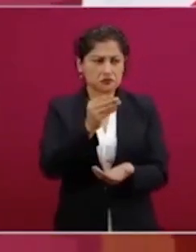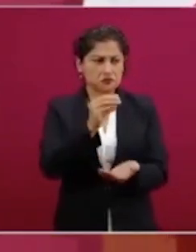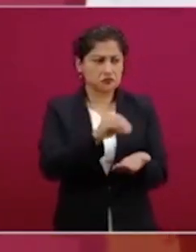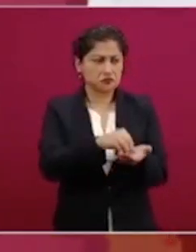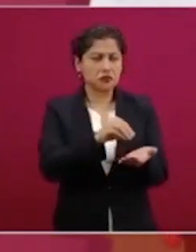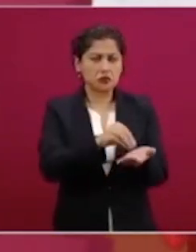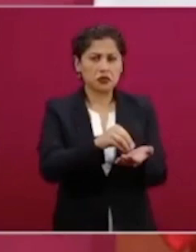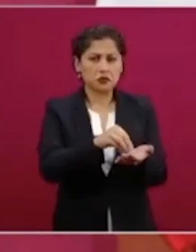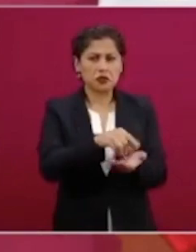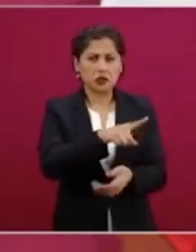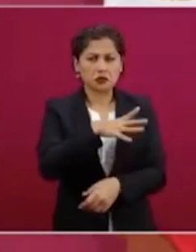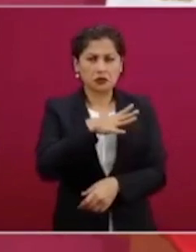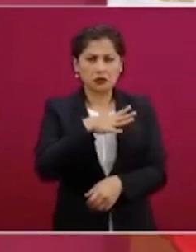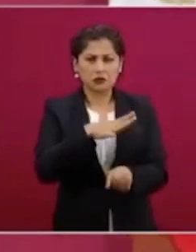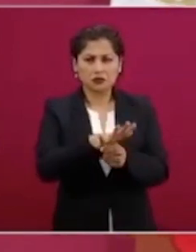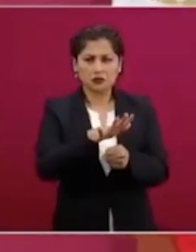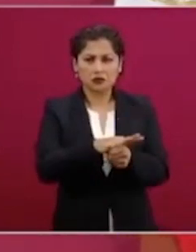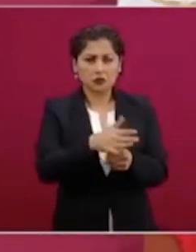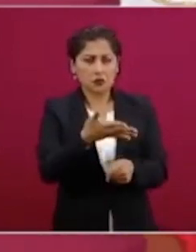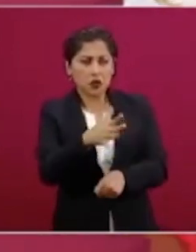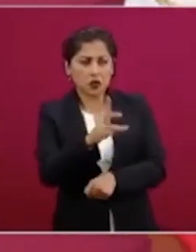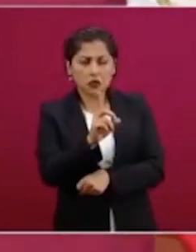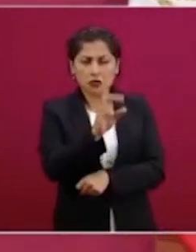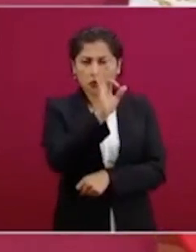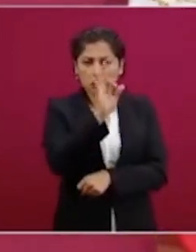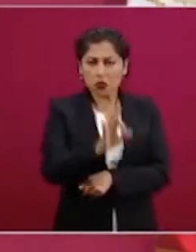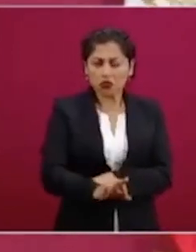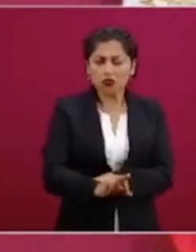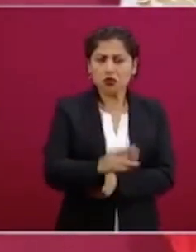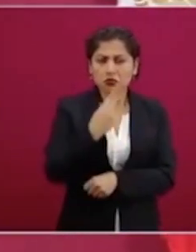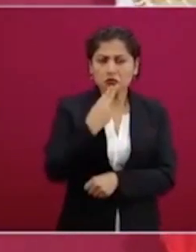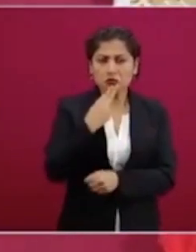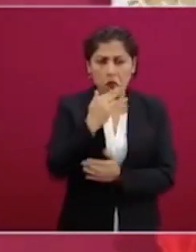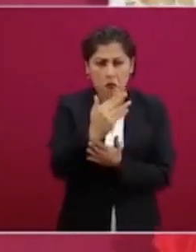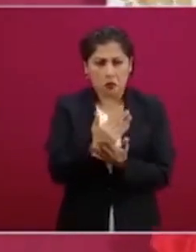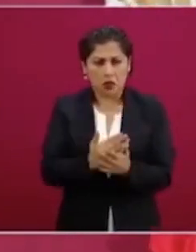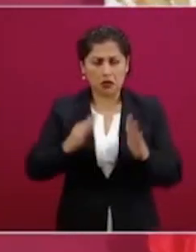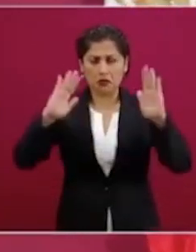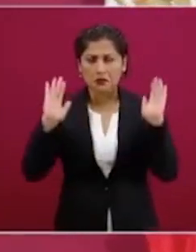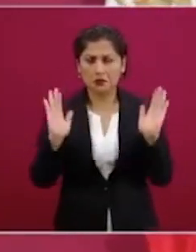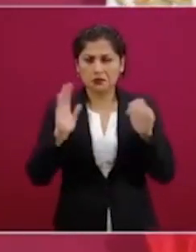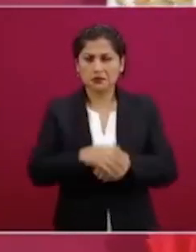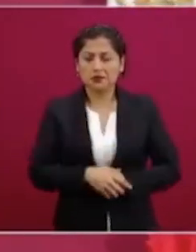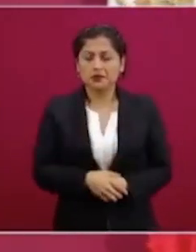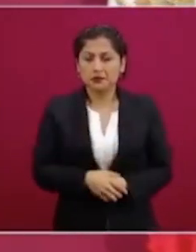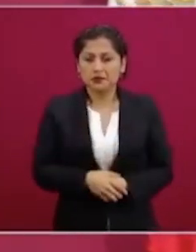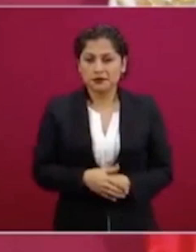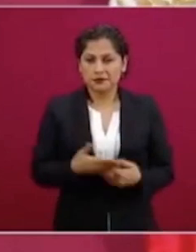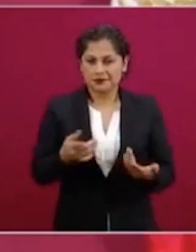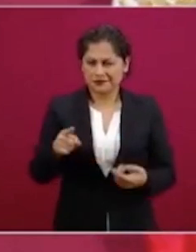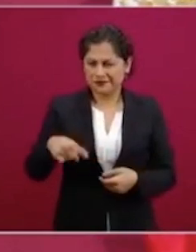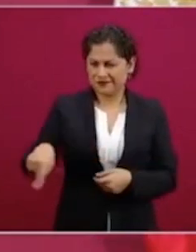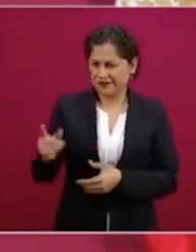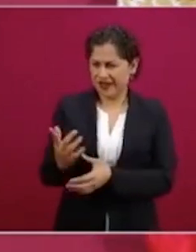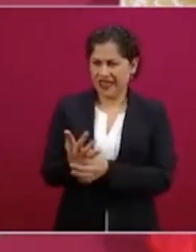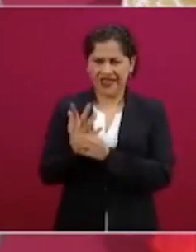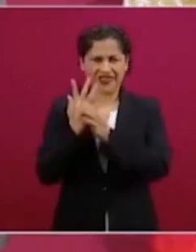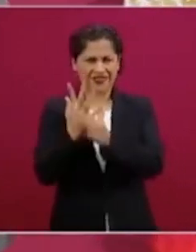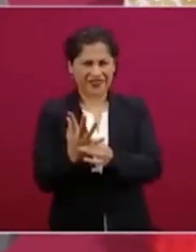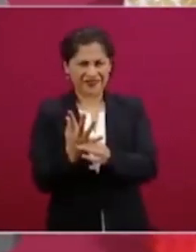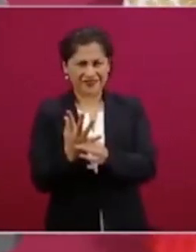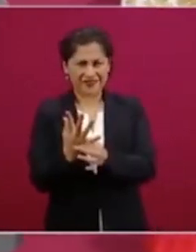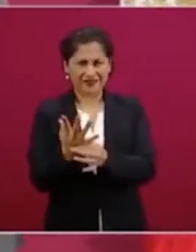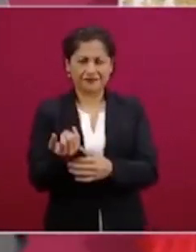y ya haciendo ese planteamiento. O sea,